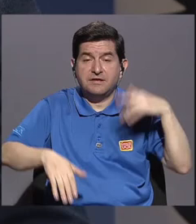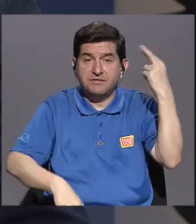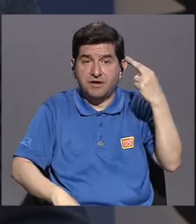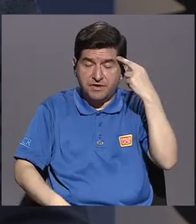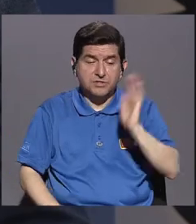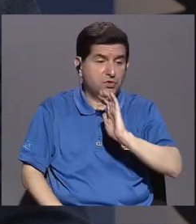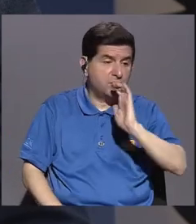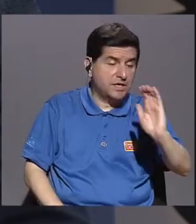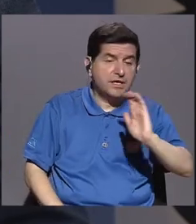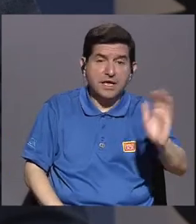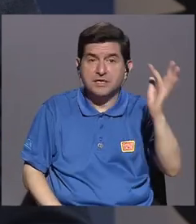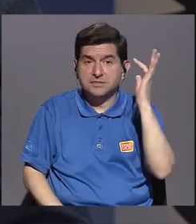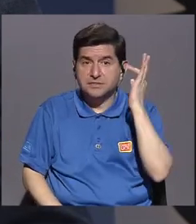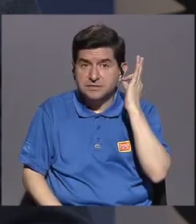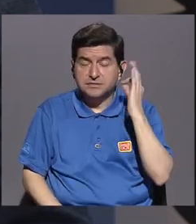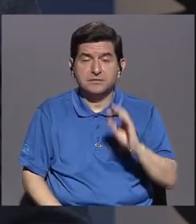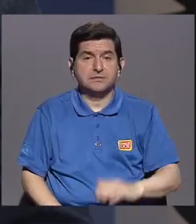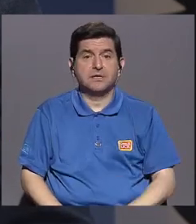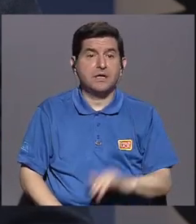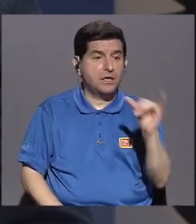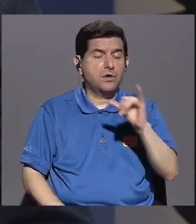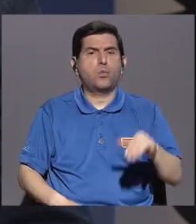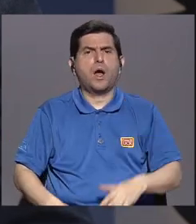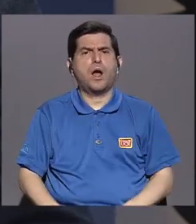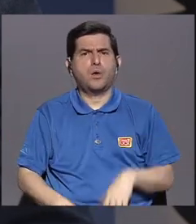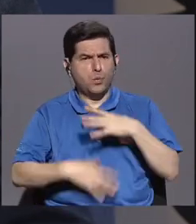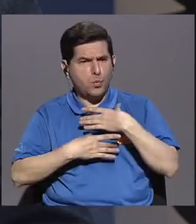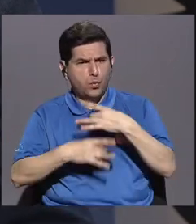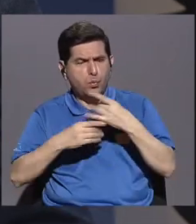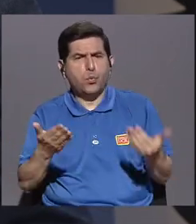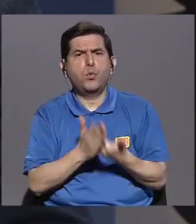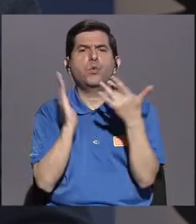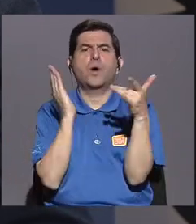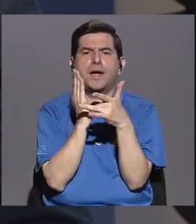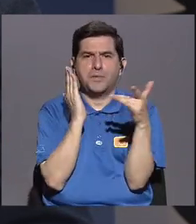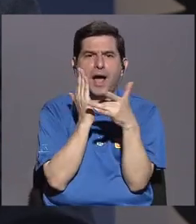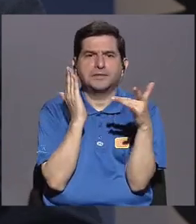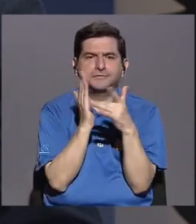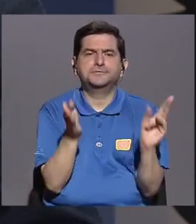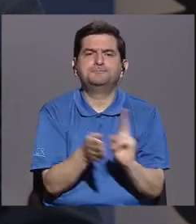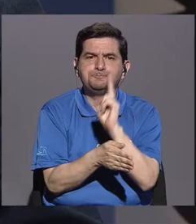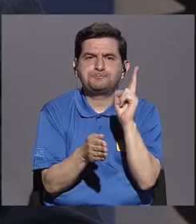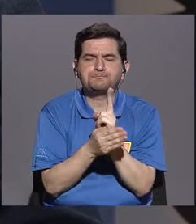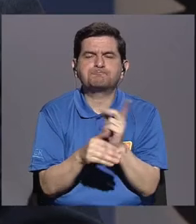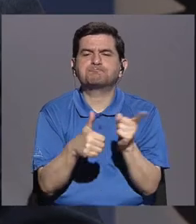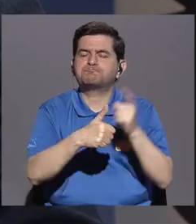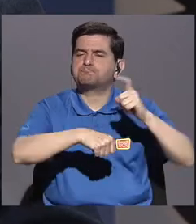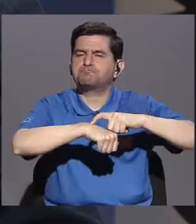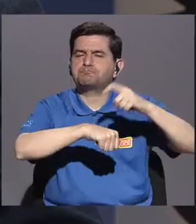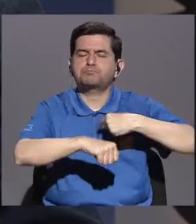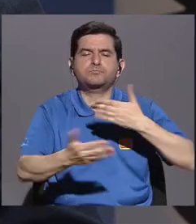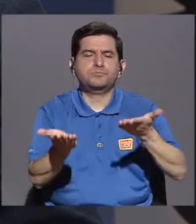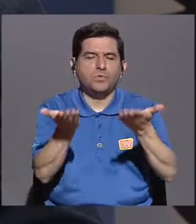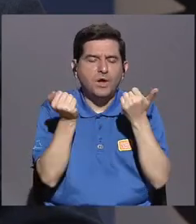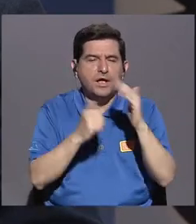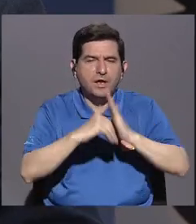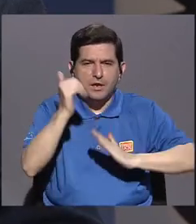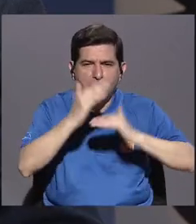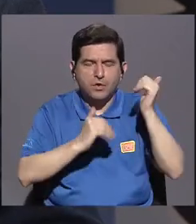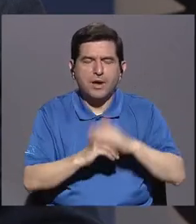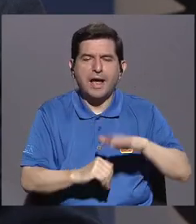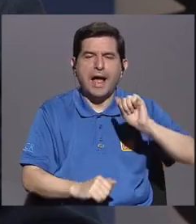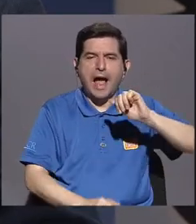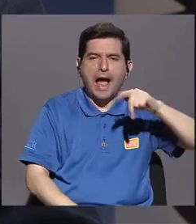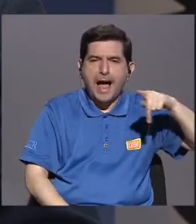que niñas y niños están muy motivados por el uso de nuevas tecnologías. Entonces, inicialmente yo lo que quería era construir una app